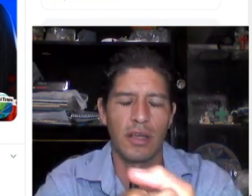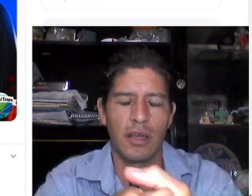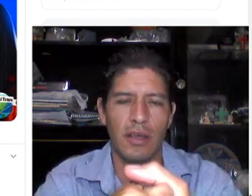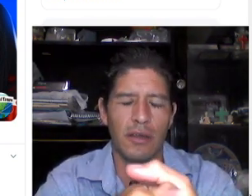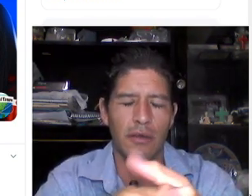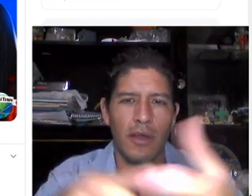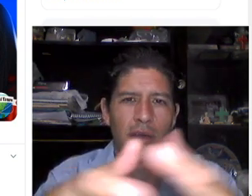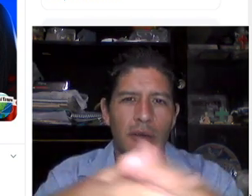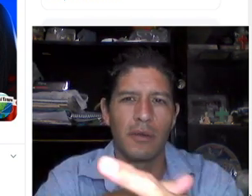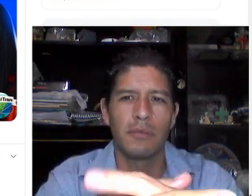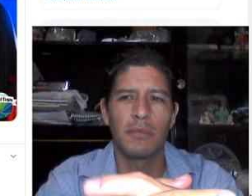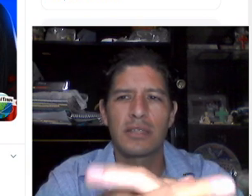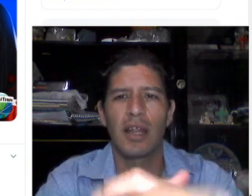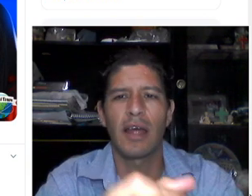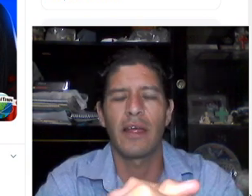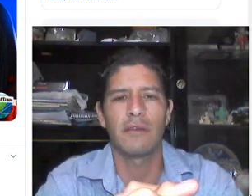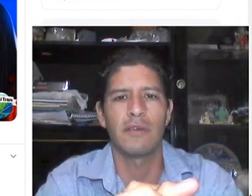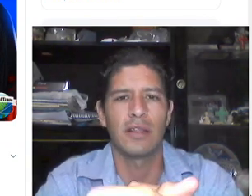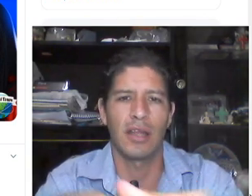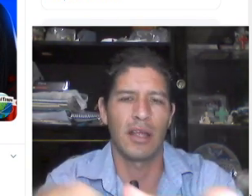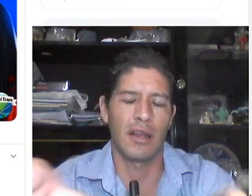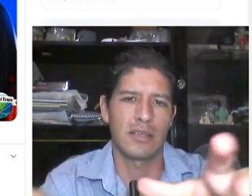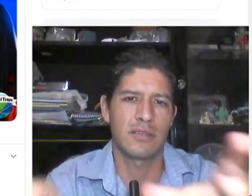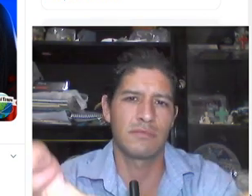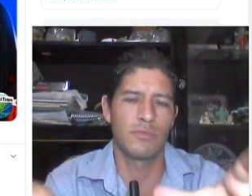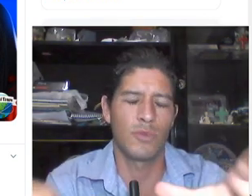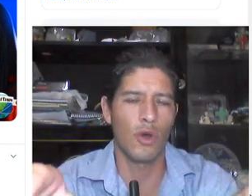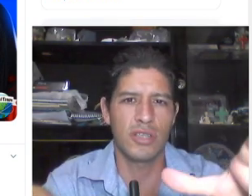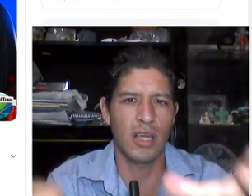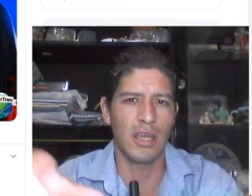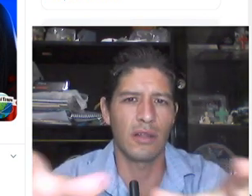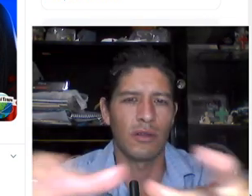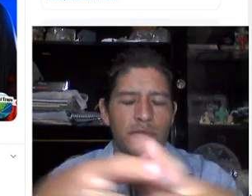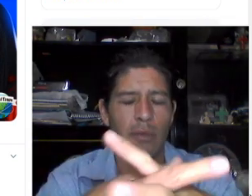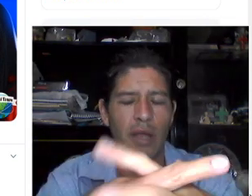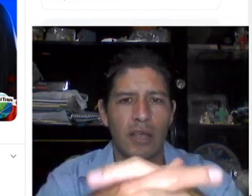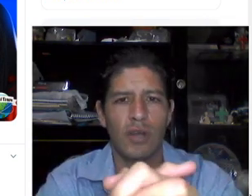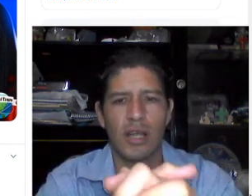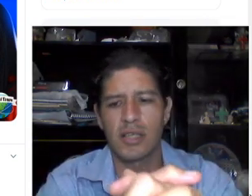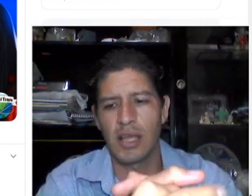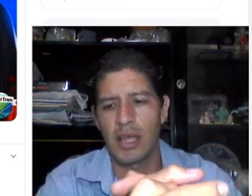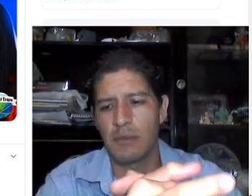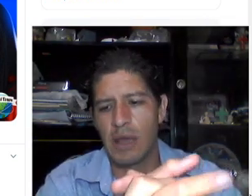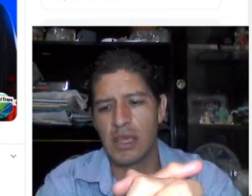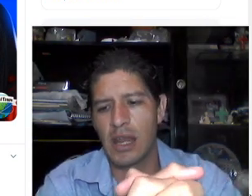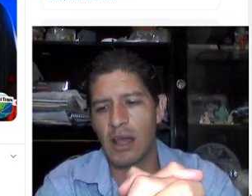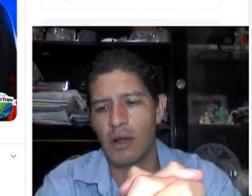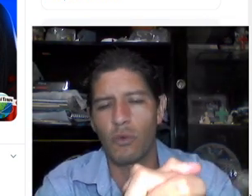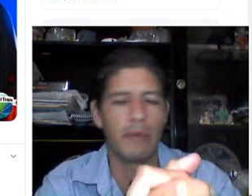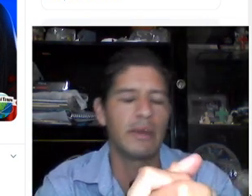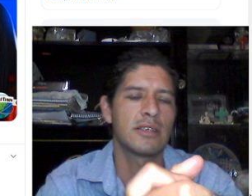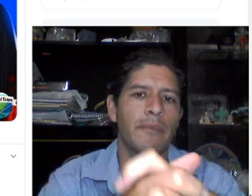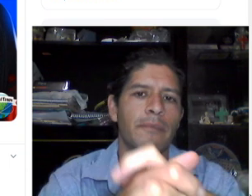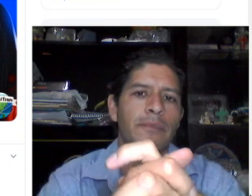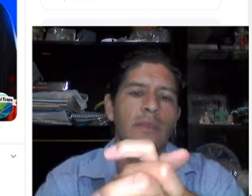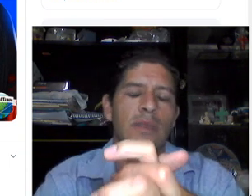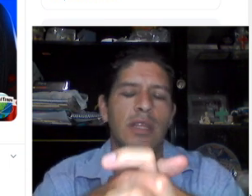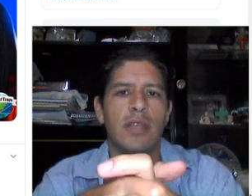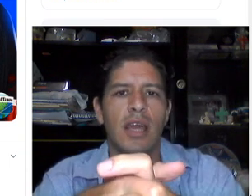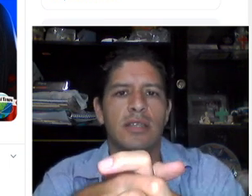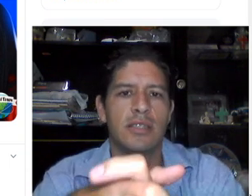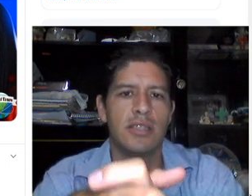pues más que nada entre las 12 y las primeras horas del día de mañana jueves